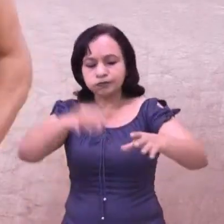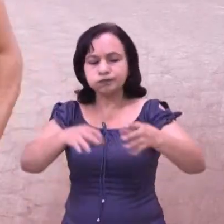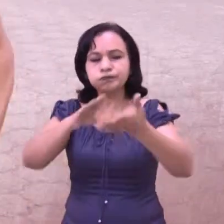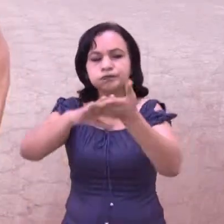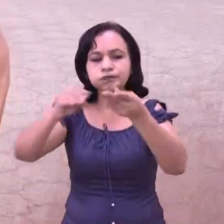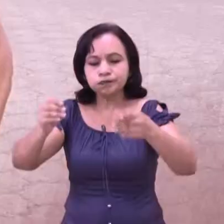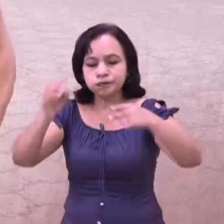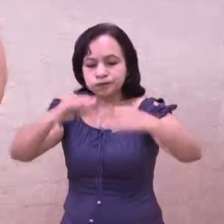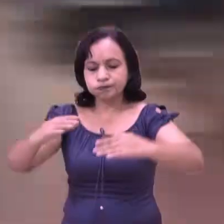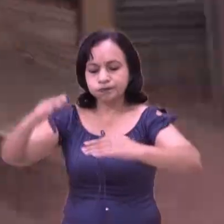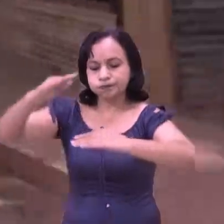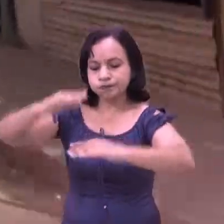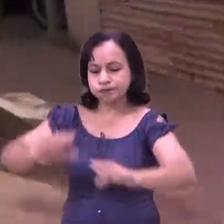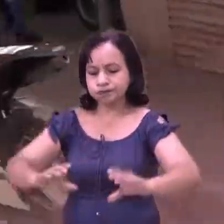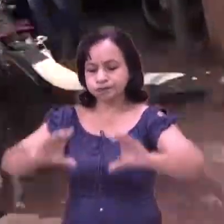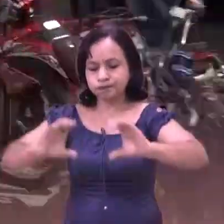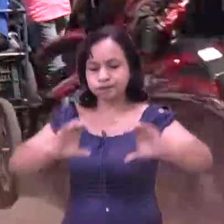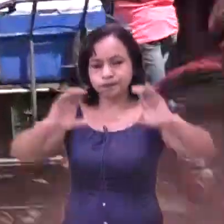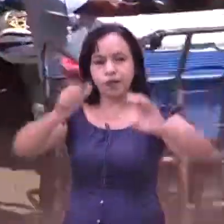no vuelva a suceder lo mismo.